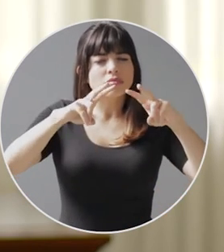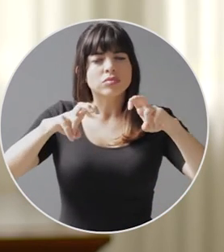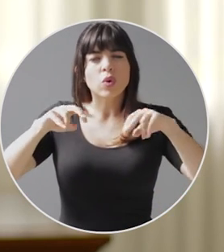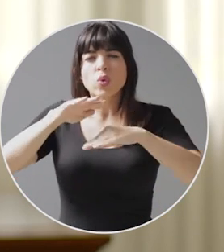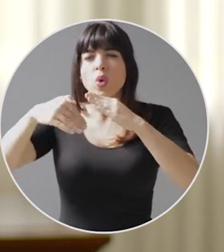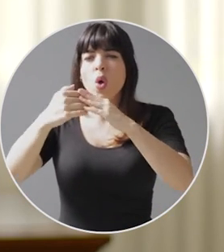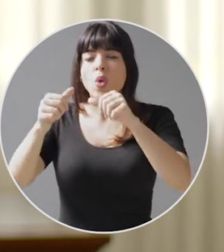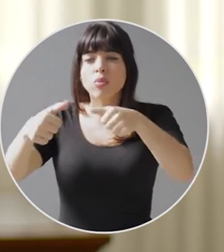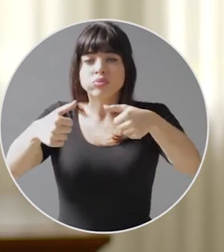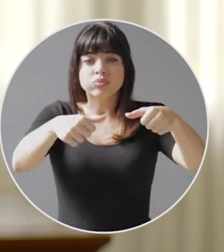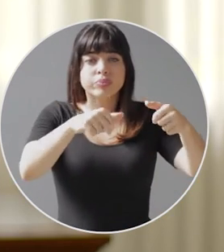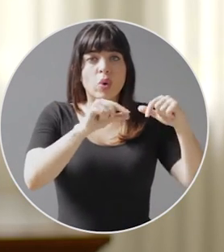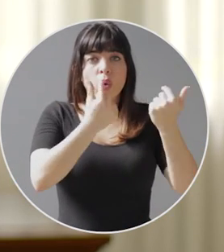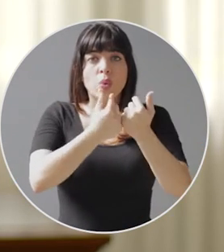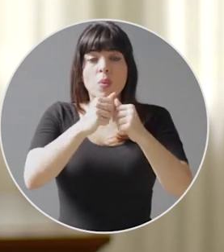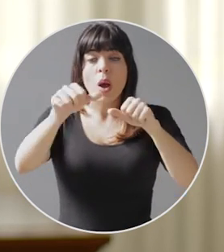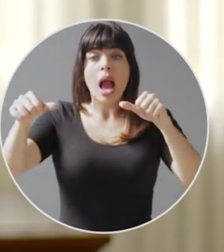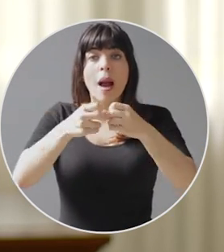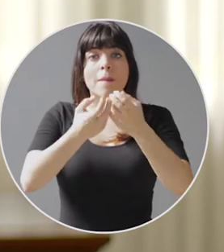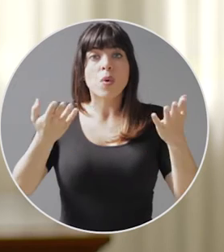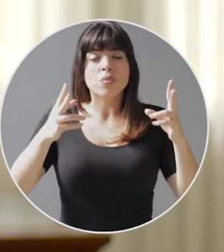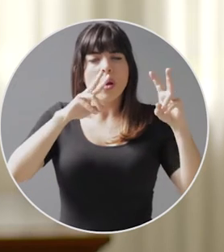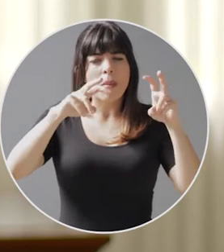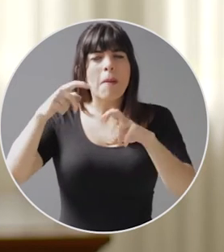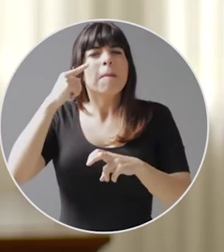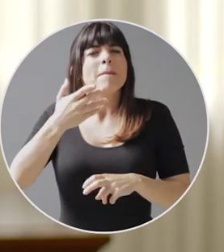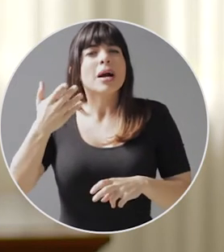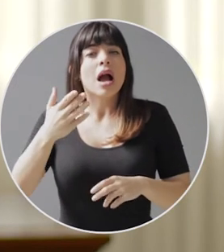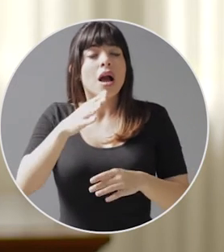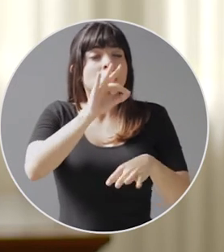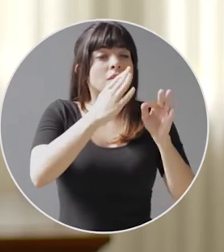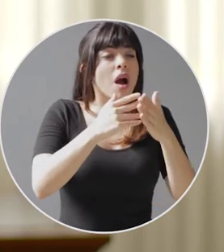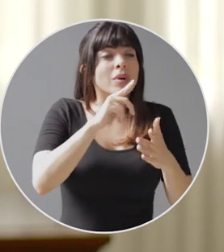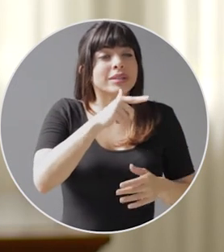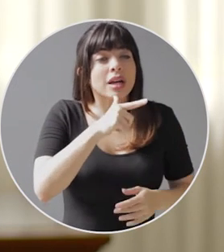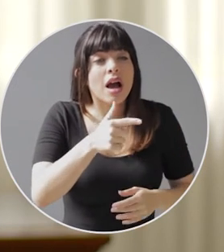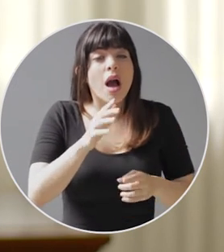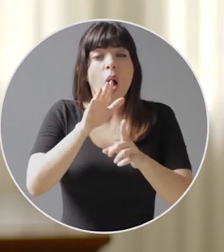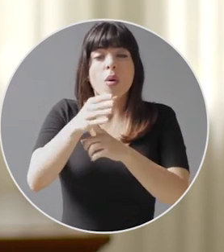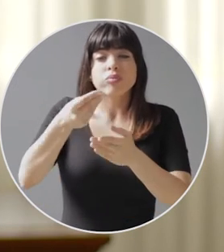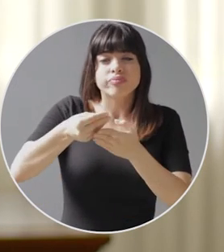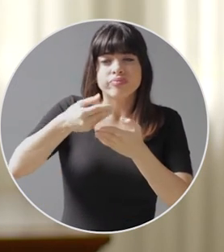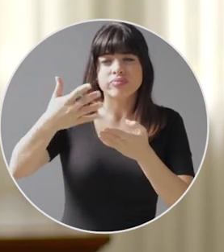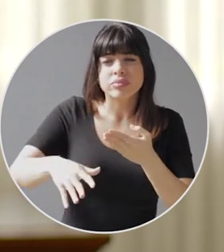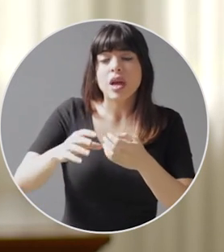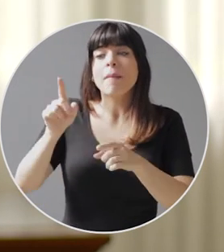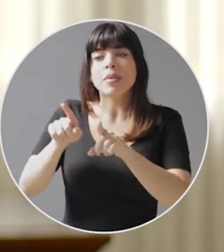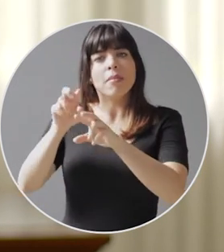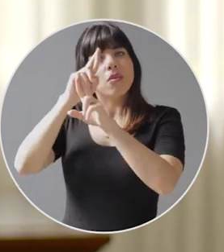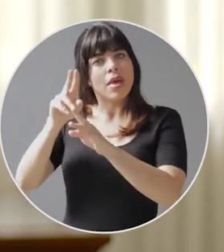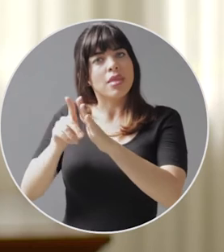todas las convenciones colectivas del sector público para eliminar abusos al tiempo que se respetan los derechos